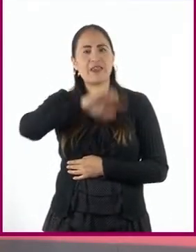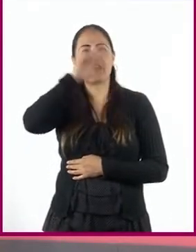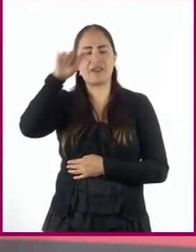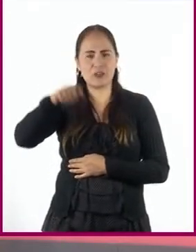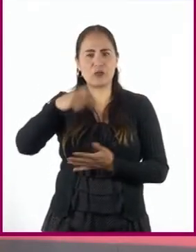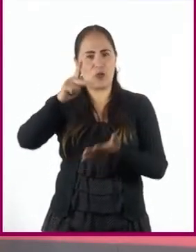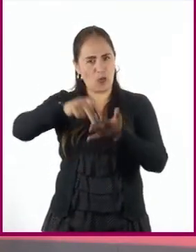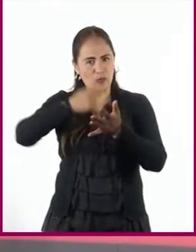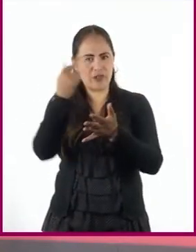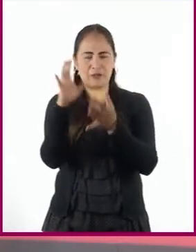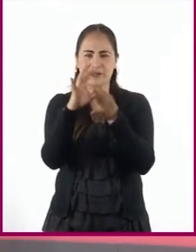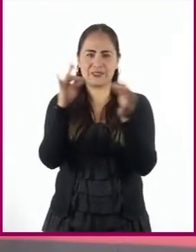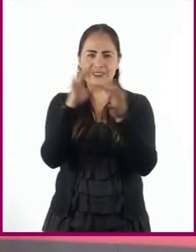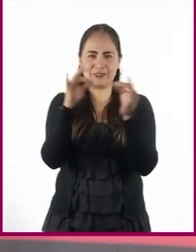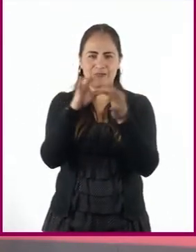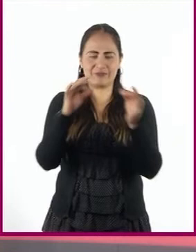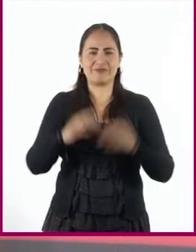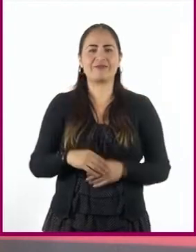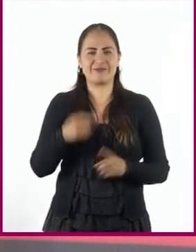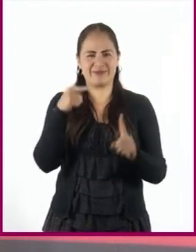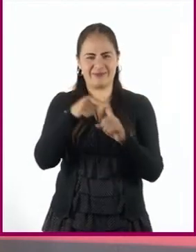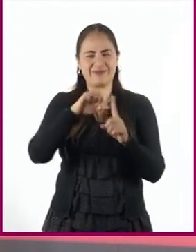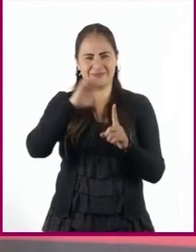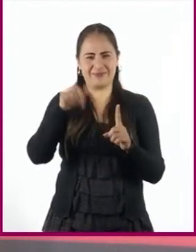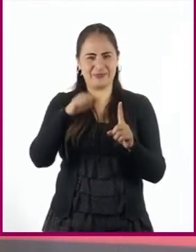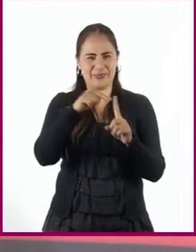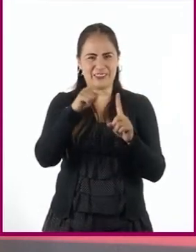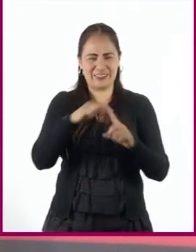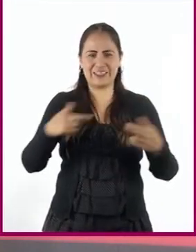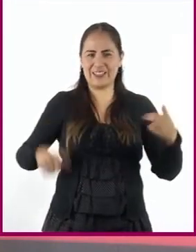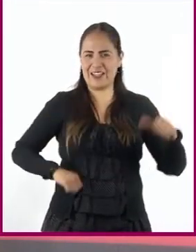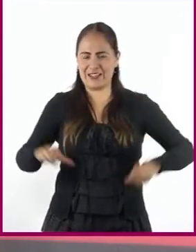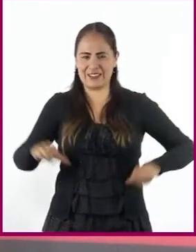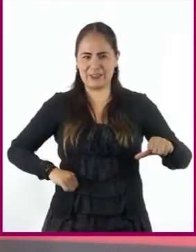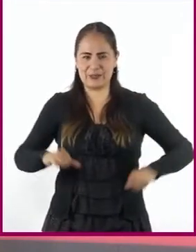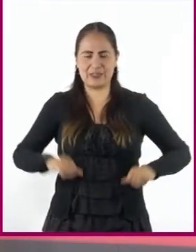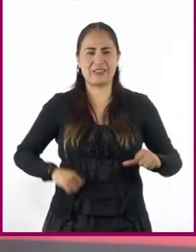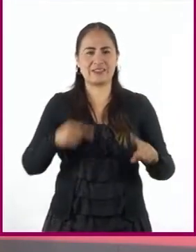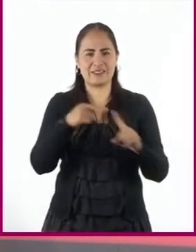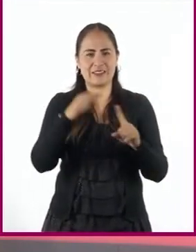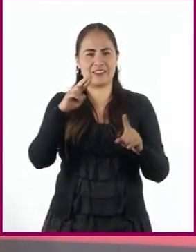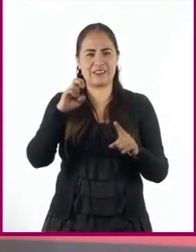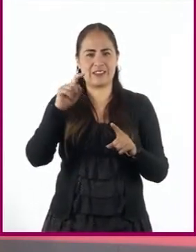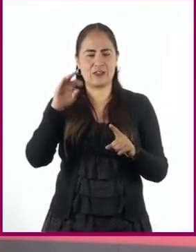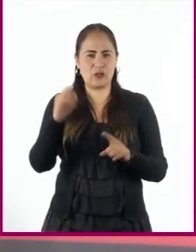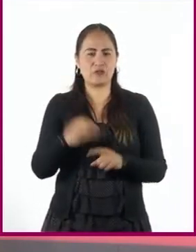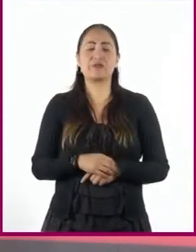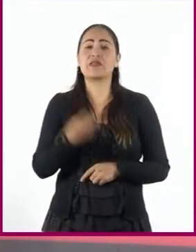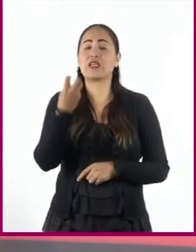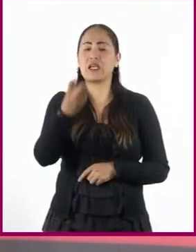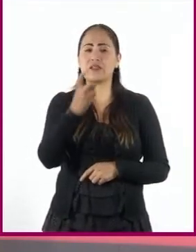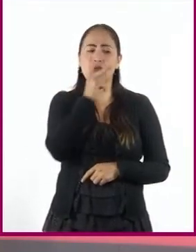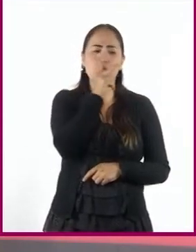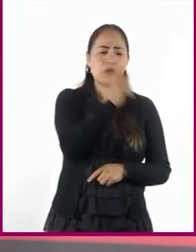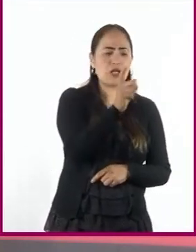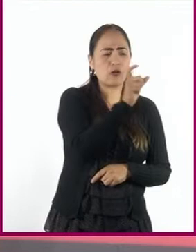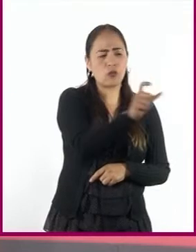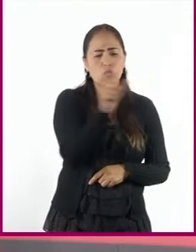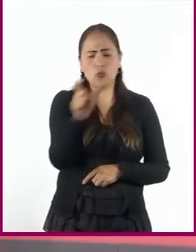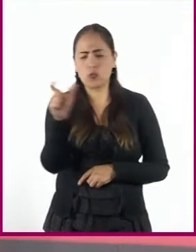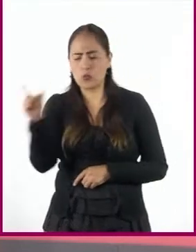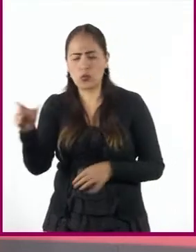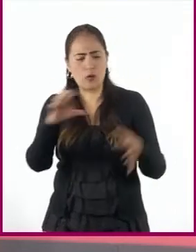a recuperar para hacer un reto. Es importante que noten que estas expresiones dependen unas de las otras